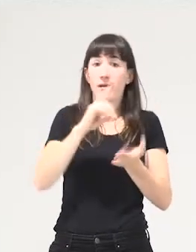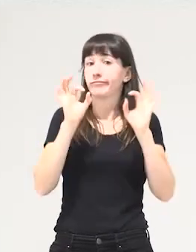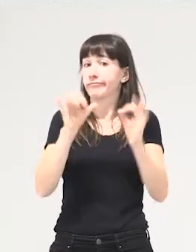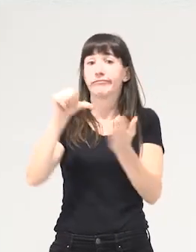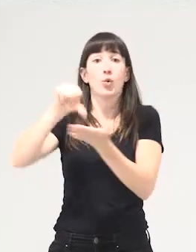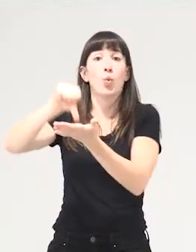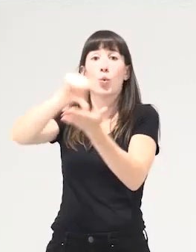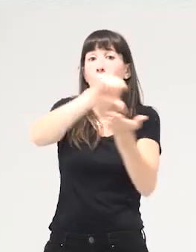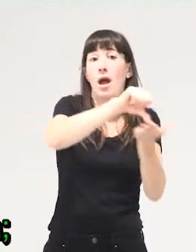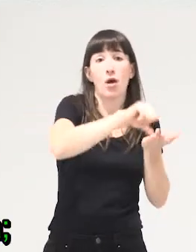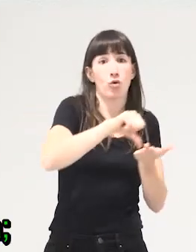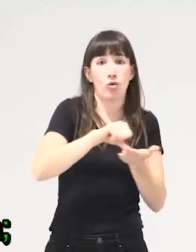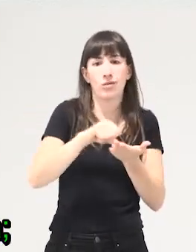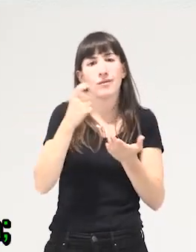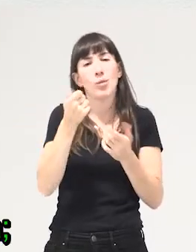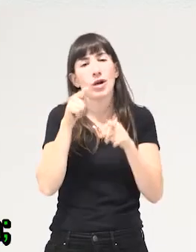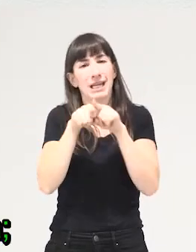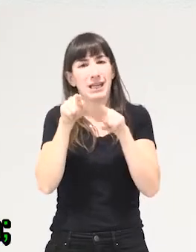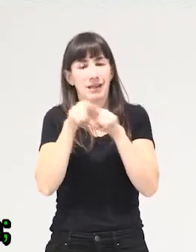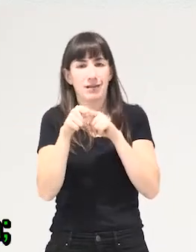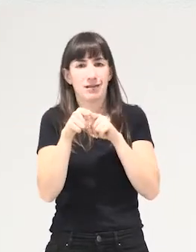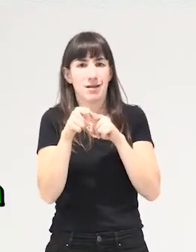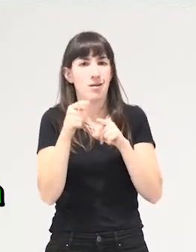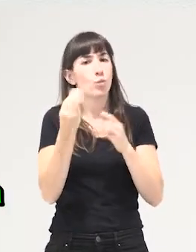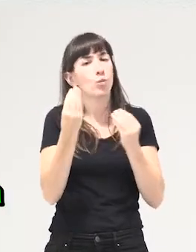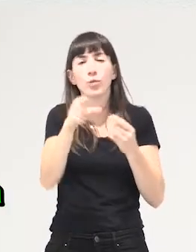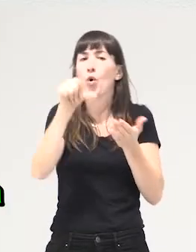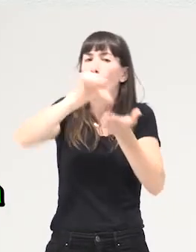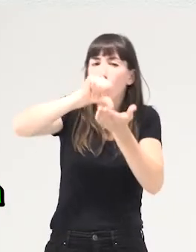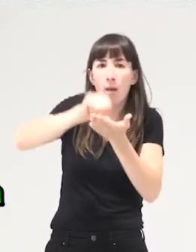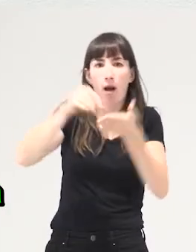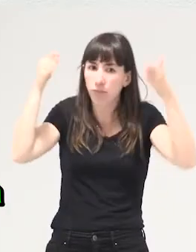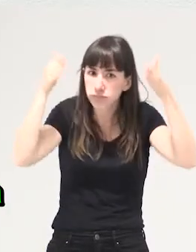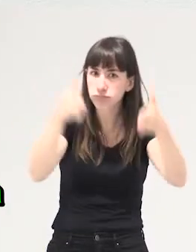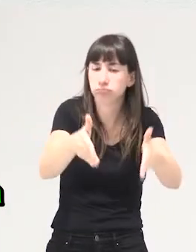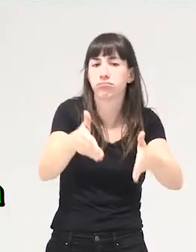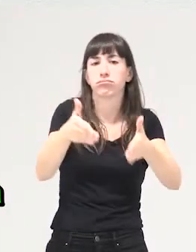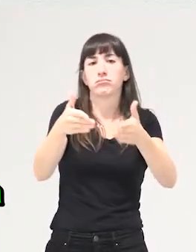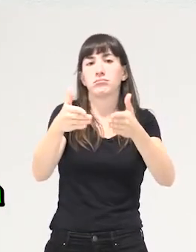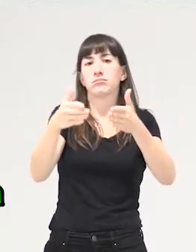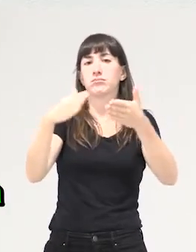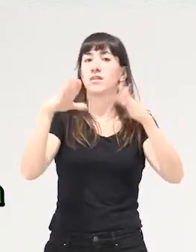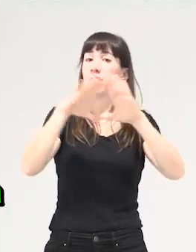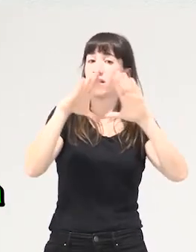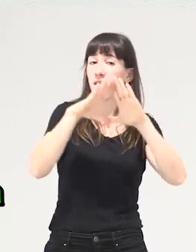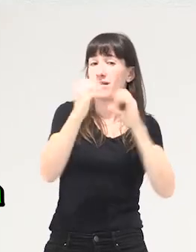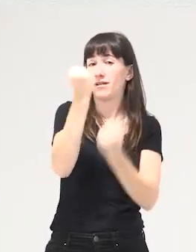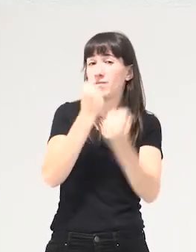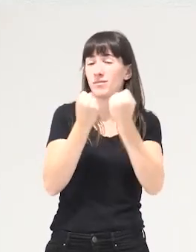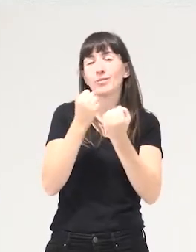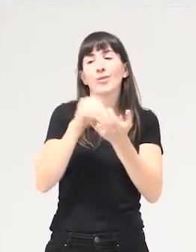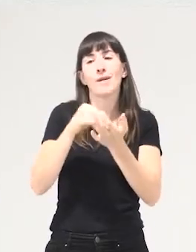desde lo rural entonces es una economía muy urbana una economía feminista muy blanca muchas